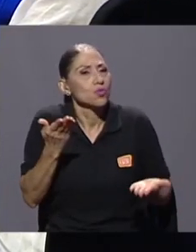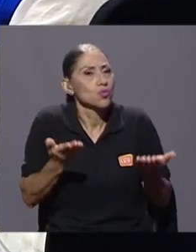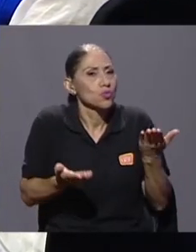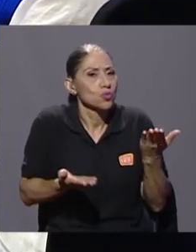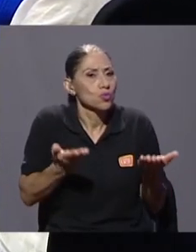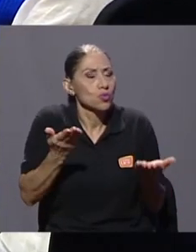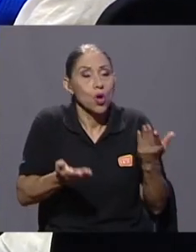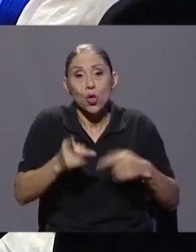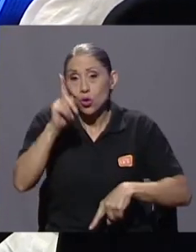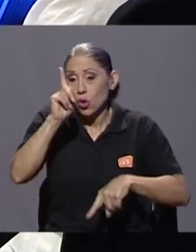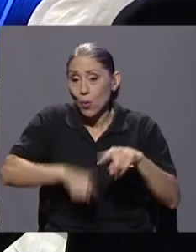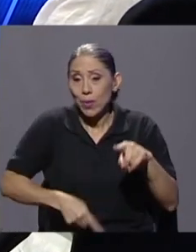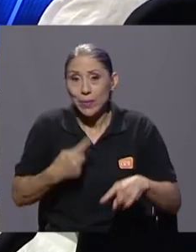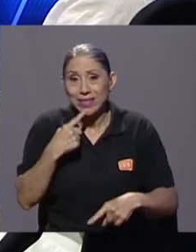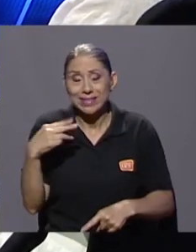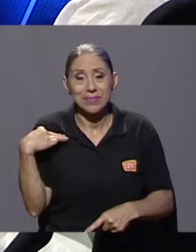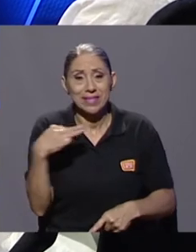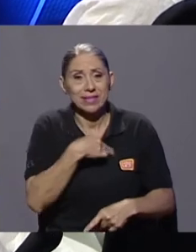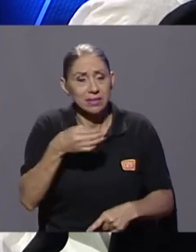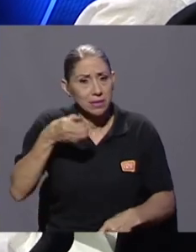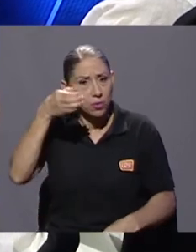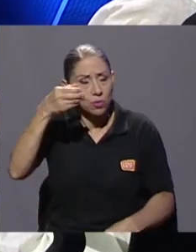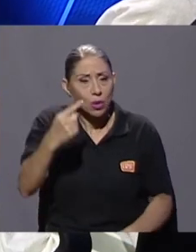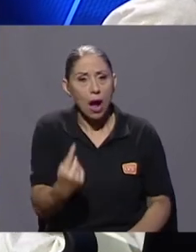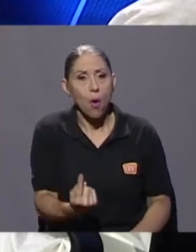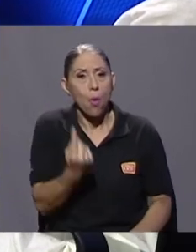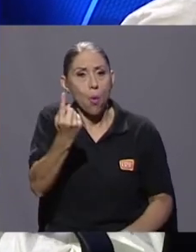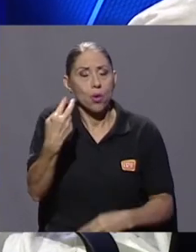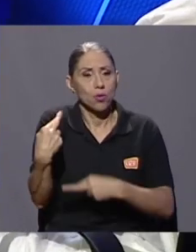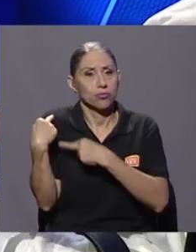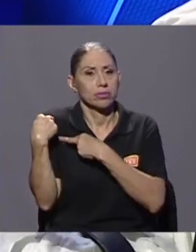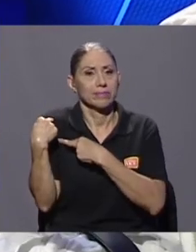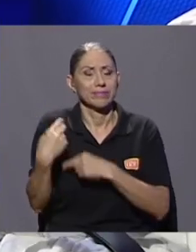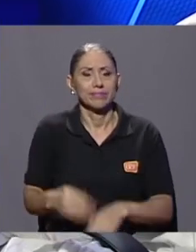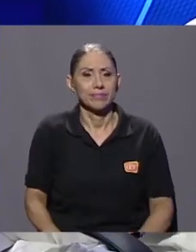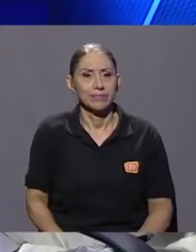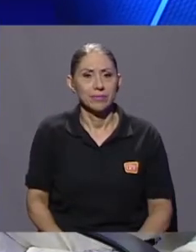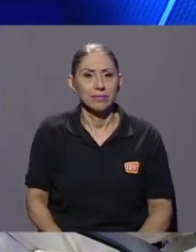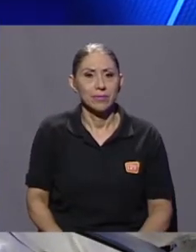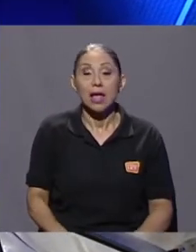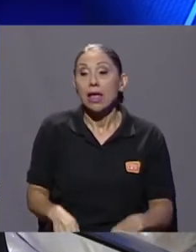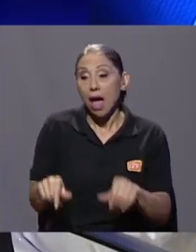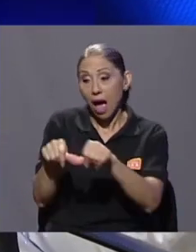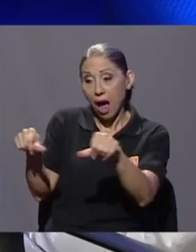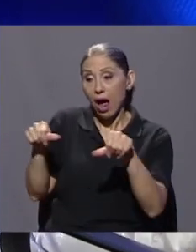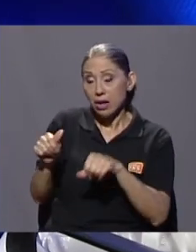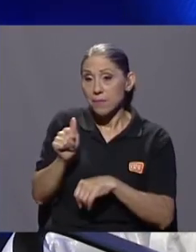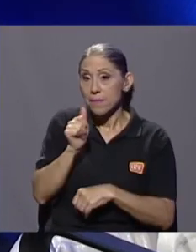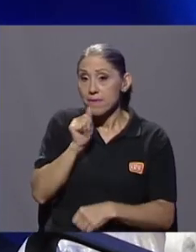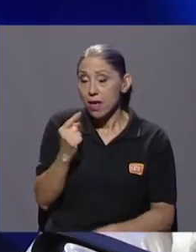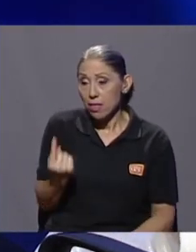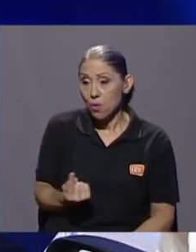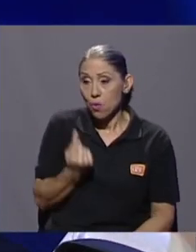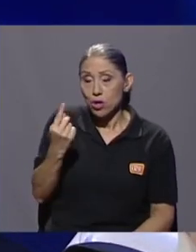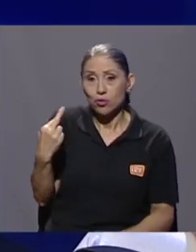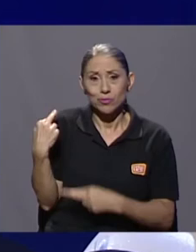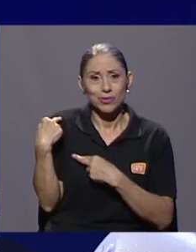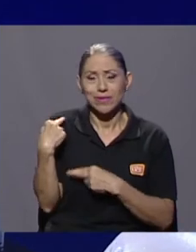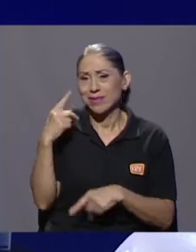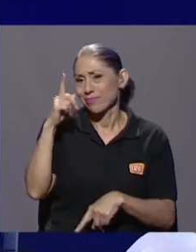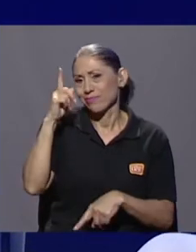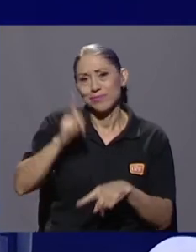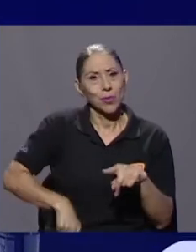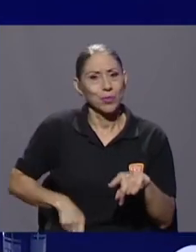Ministerio de Cultura el único responsable. Tampoco podríamos decir que lo podría hacer únicamente el sector privado. Acá sí creo